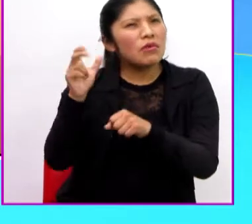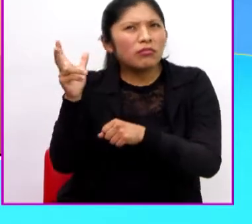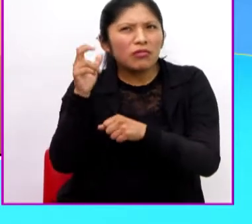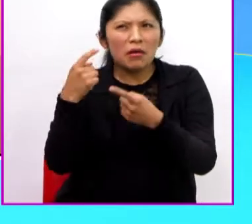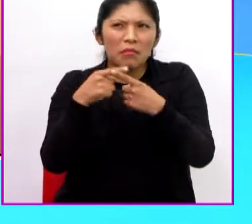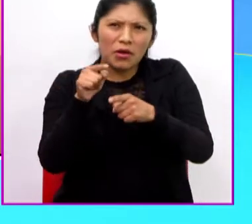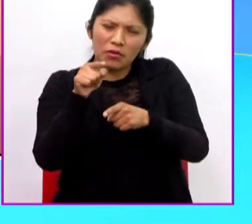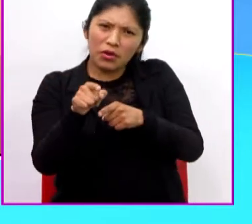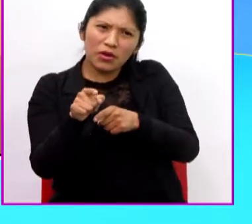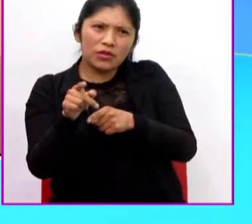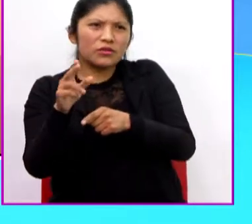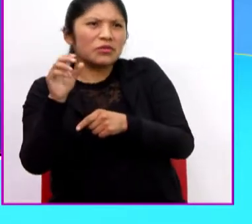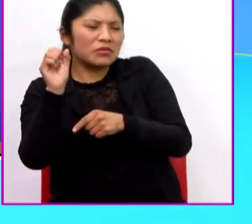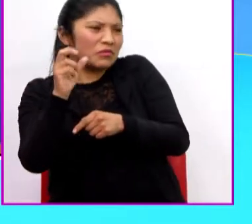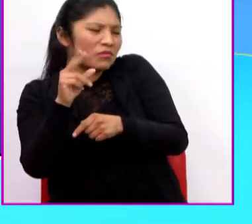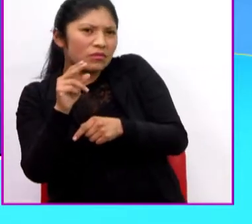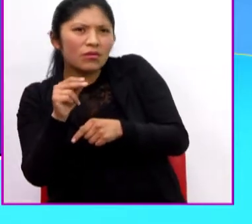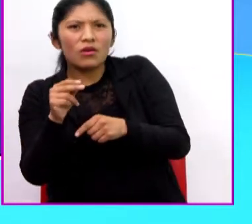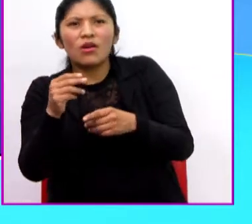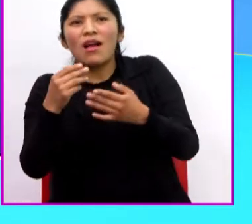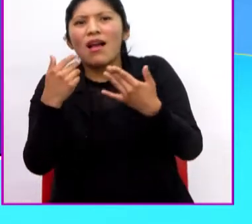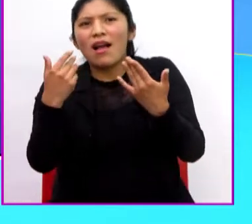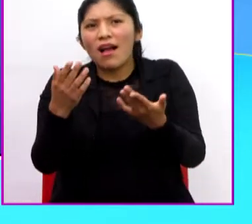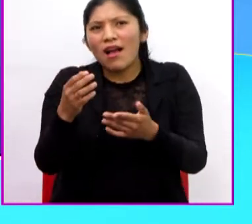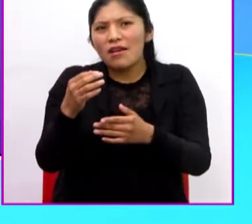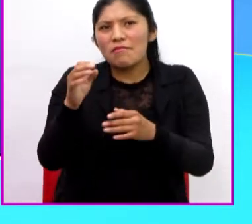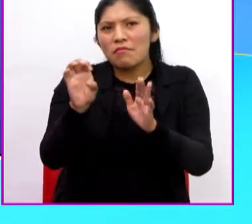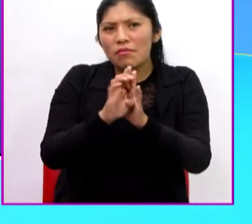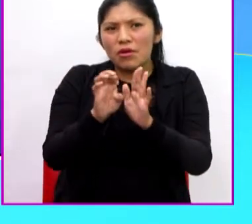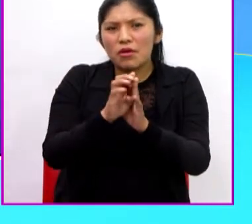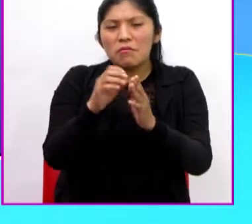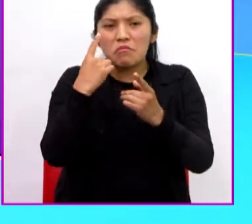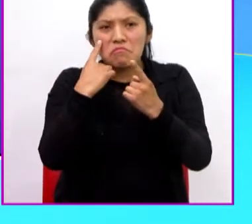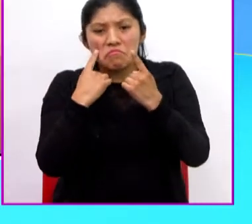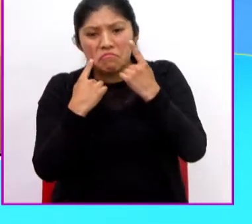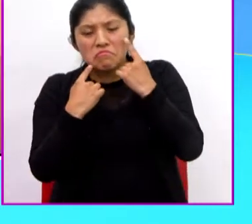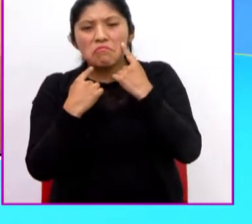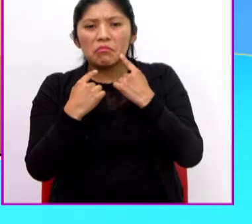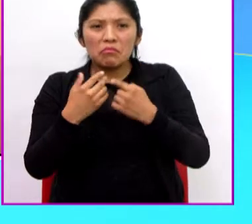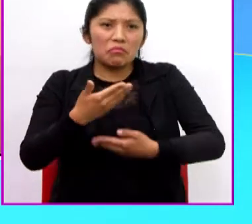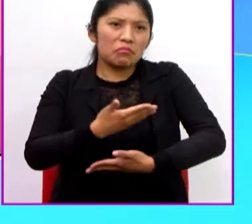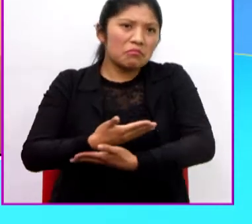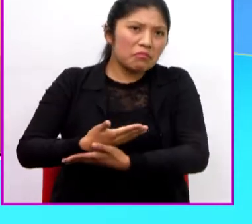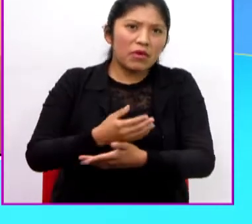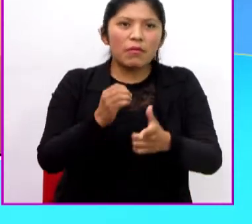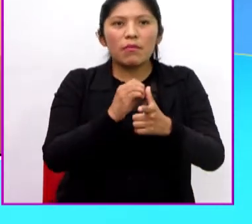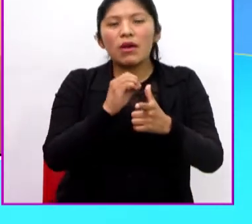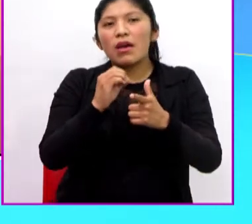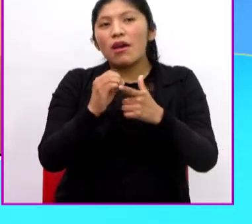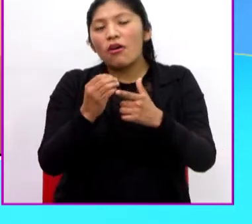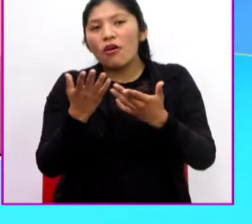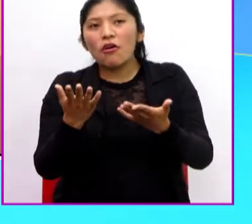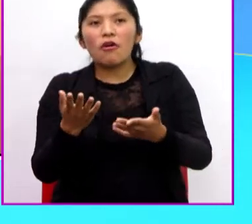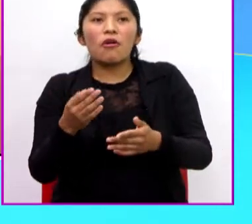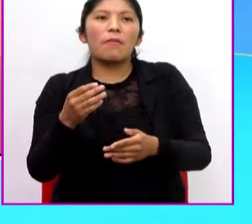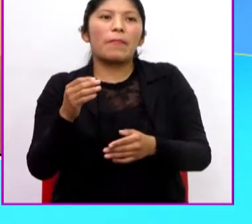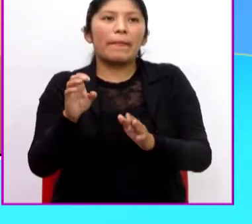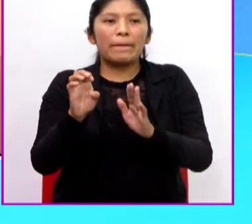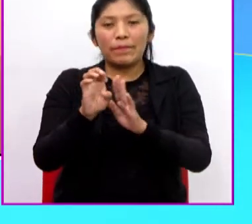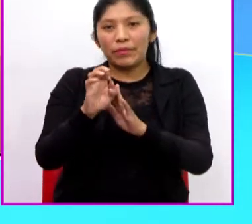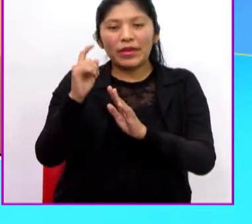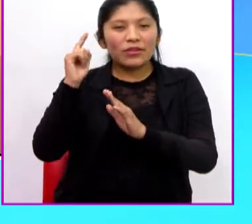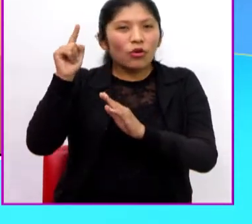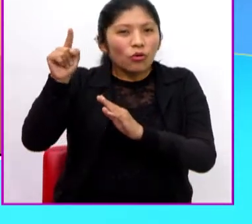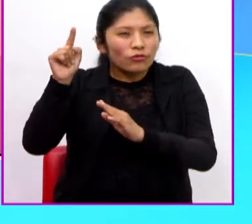un tiroteo, Matías. ¿Está bien esta? Sniff, sniff. Ya lo sé. Es de llanto. Y ahora me pareció